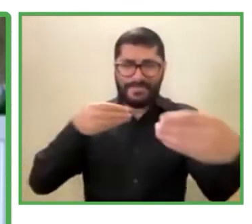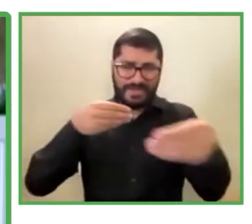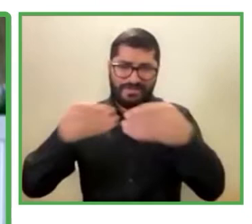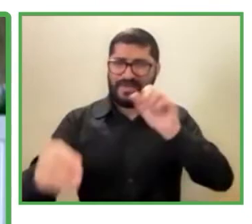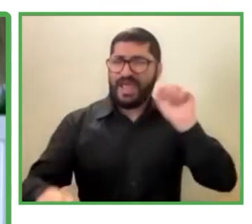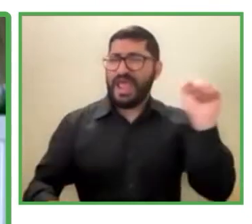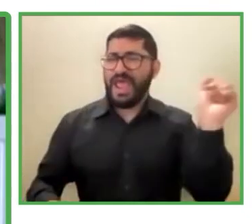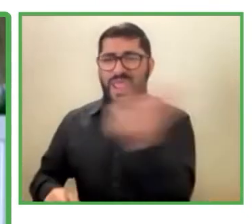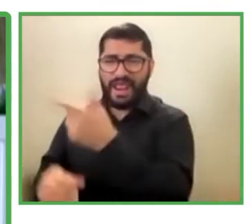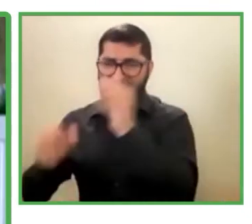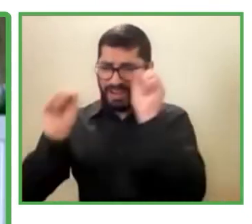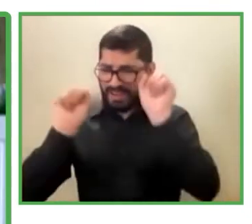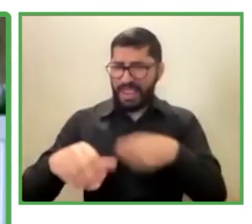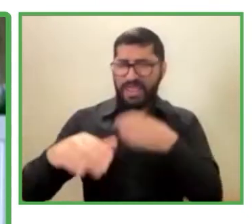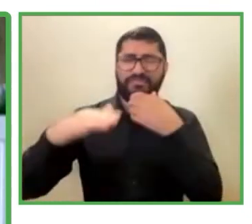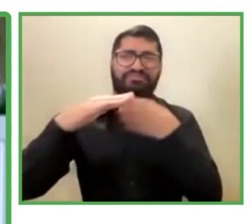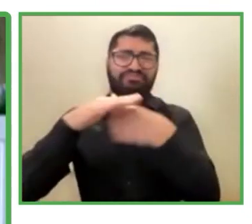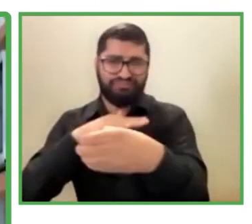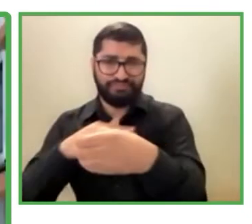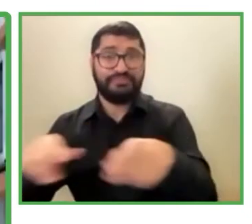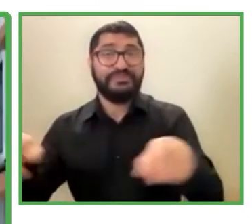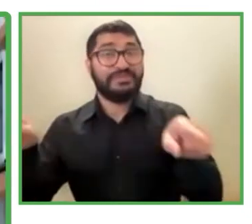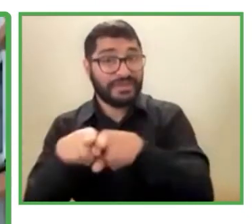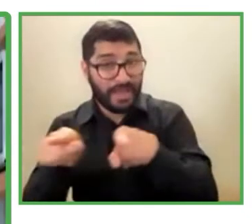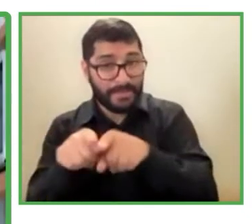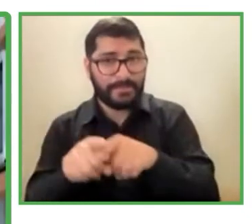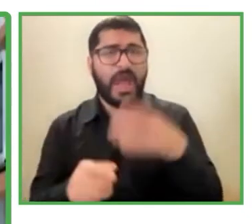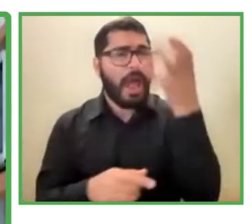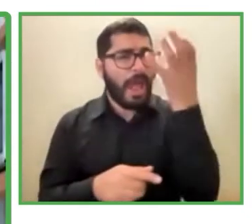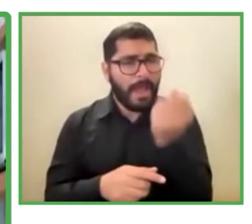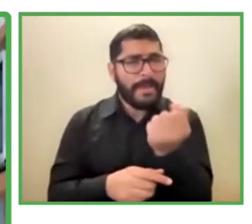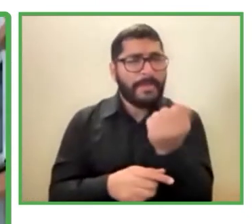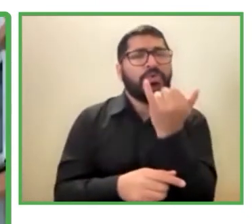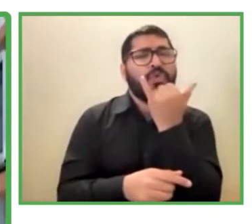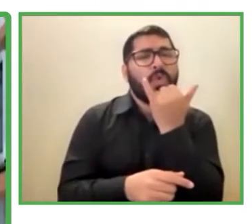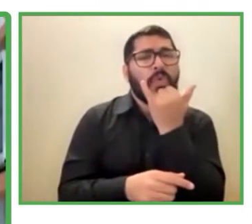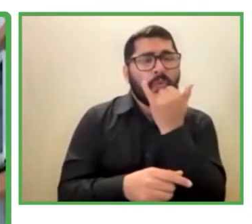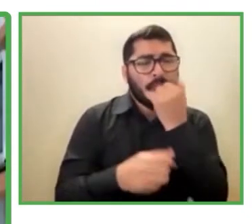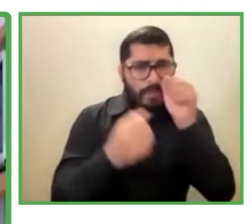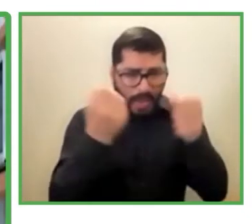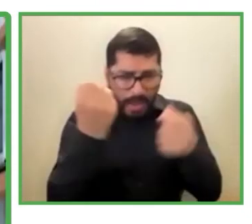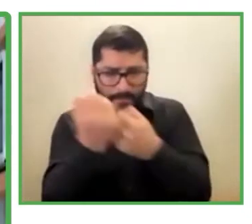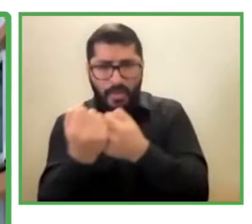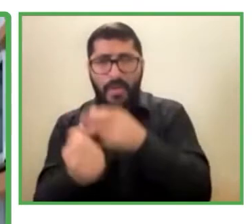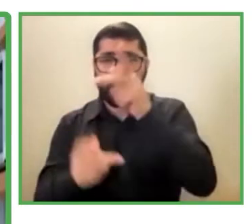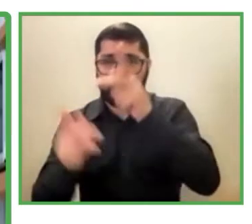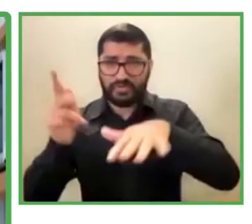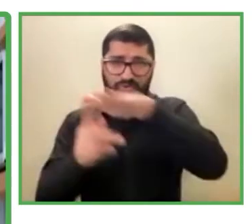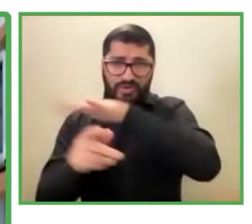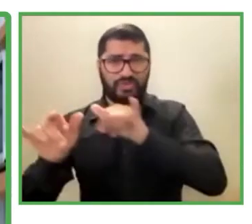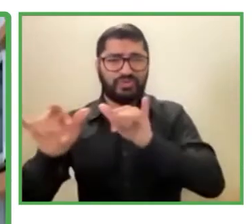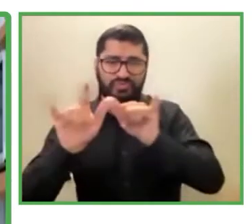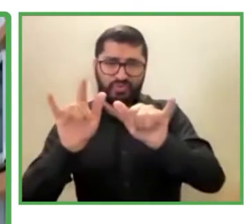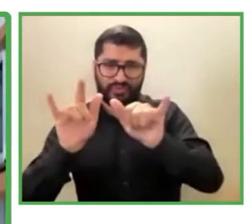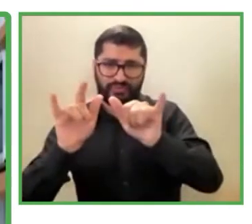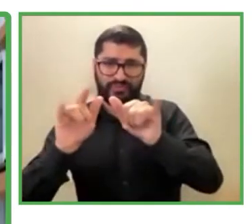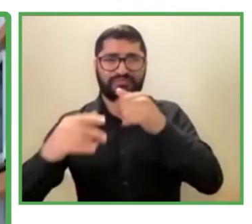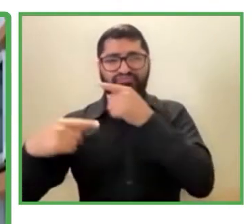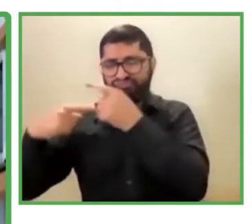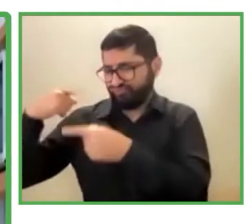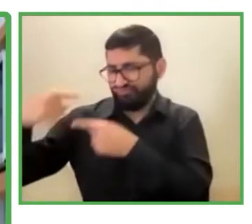tiene tutoriales para ir acompañando al aspirante en el proceso y para su total comprensión.